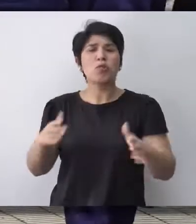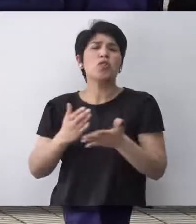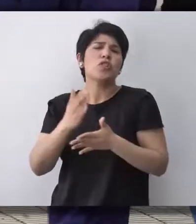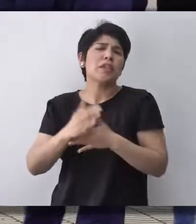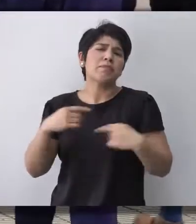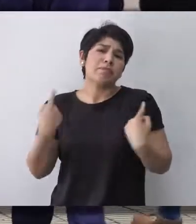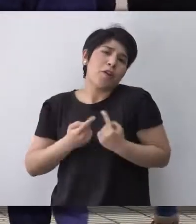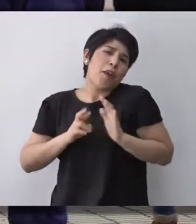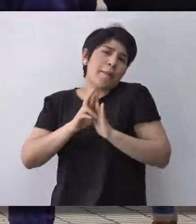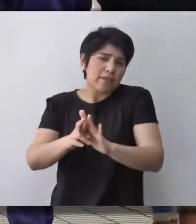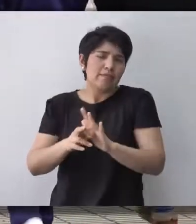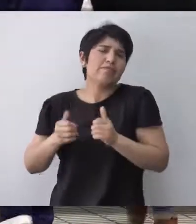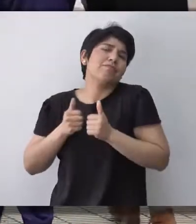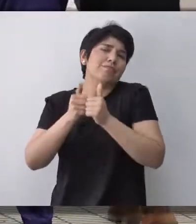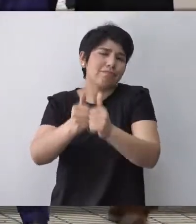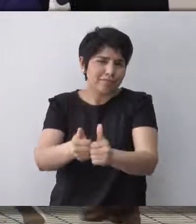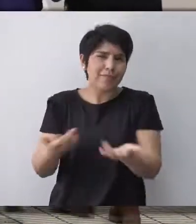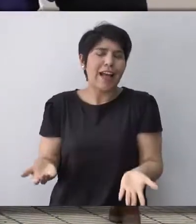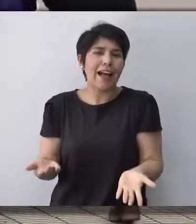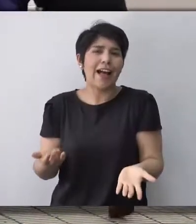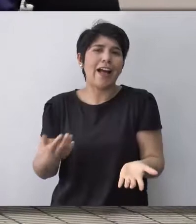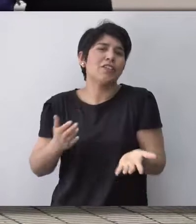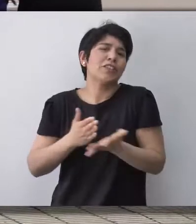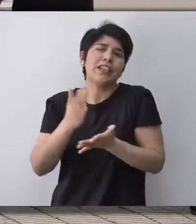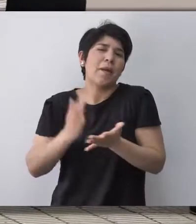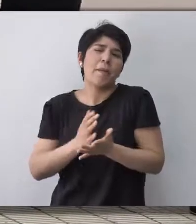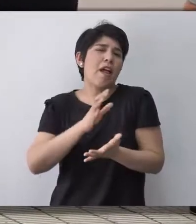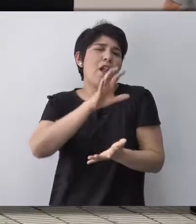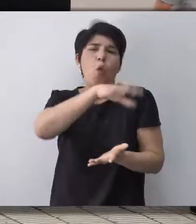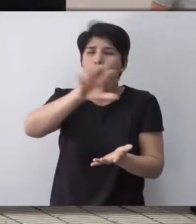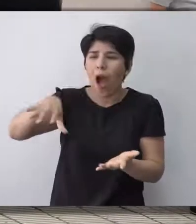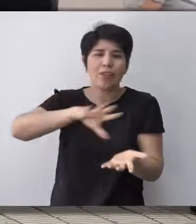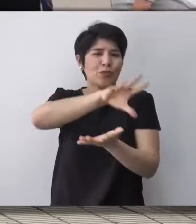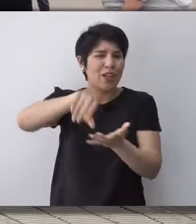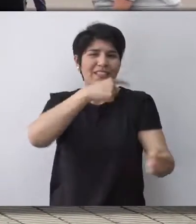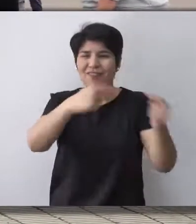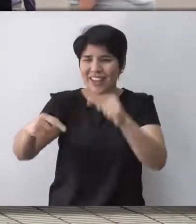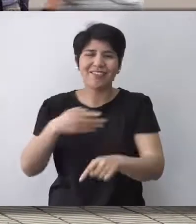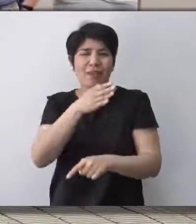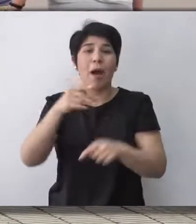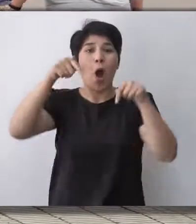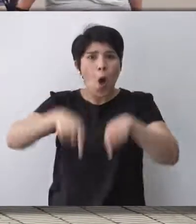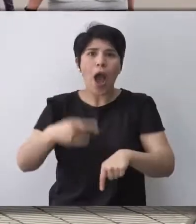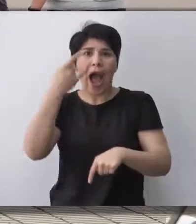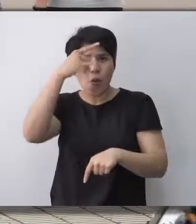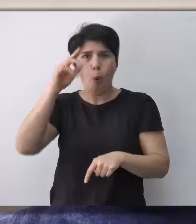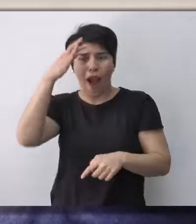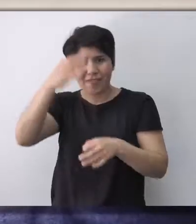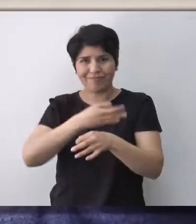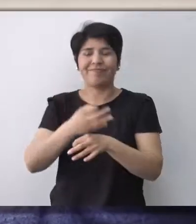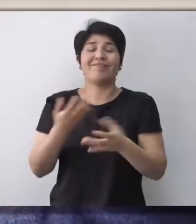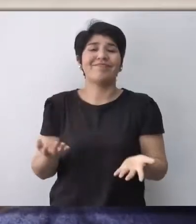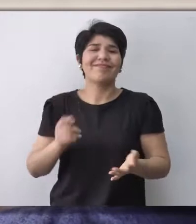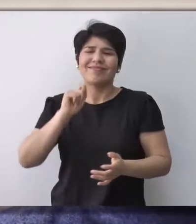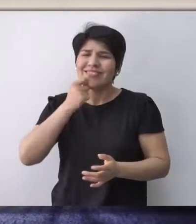Y bueno, acá siempre estamos representando, acompañando, siempre toca distintas ciudades del departamento, hoy toco Aiguá. En